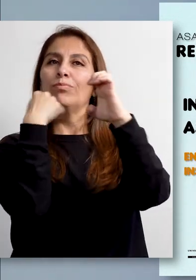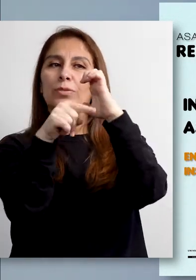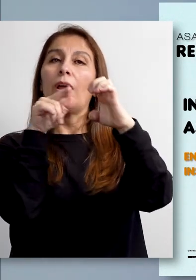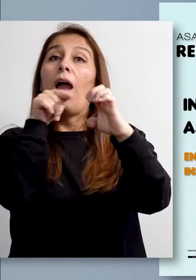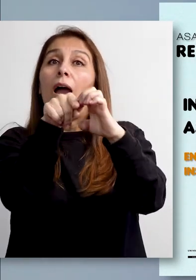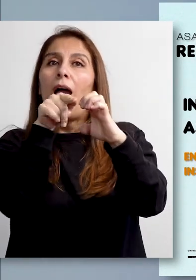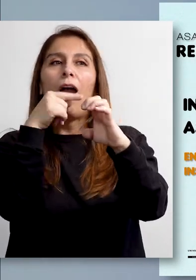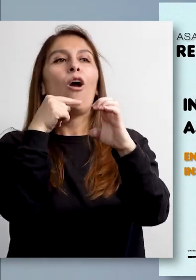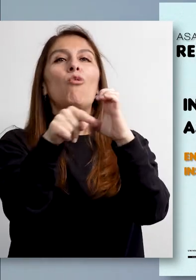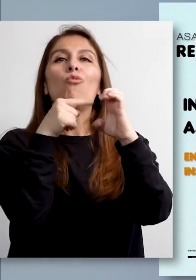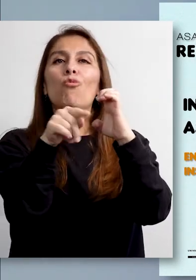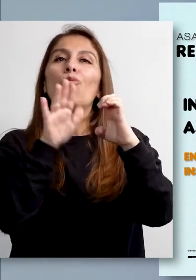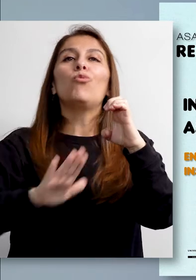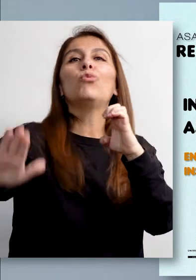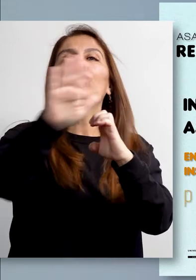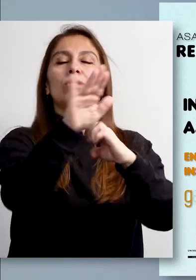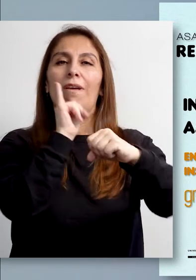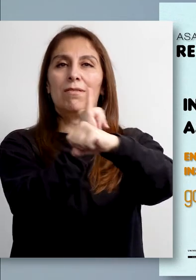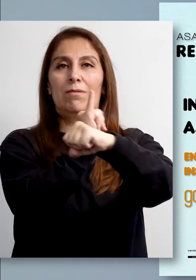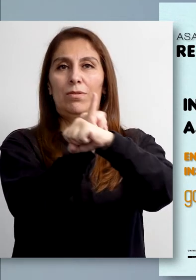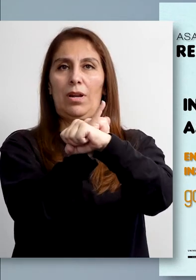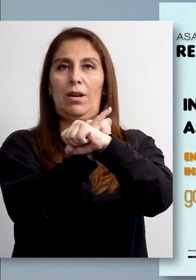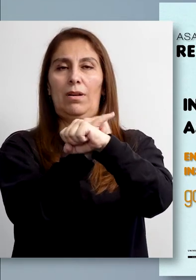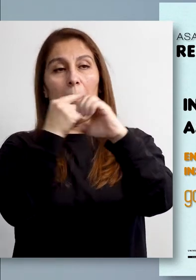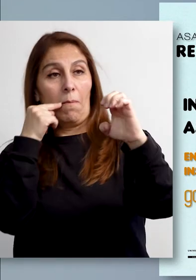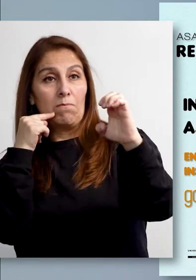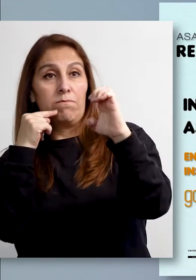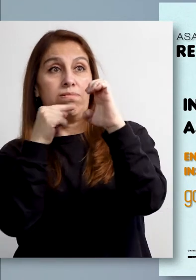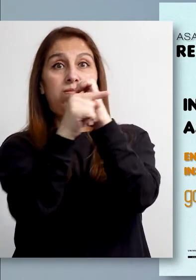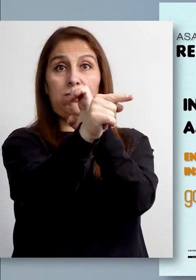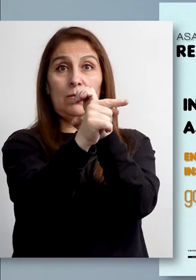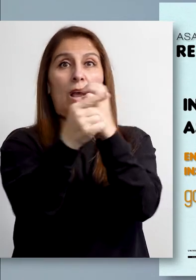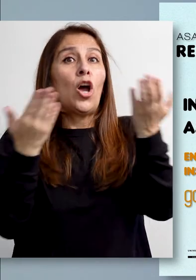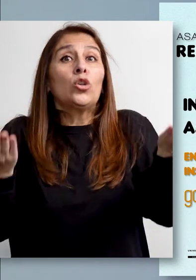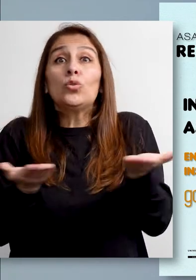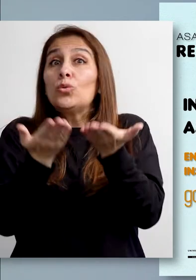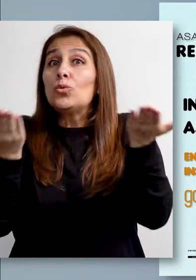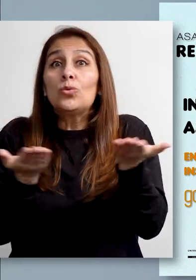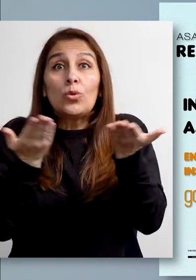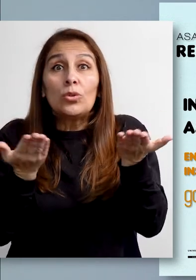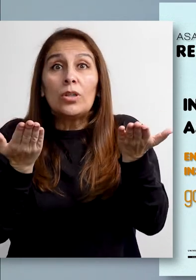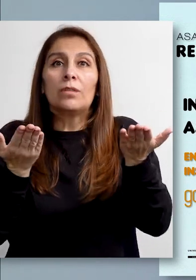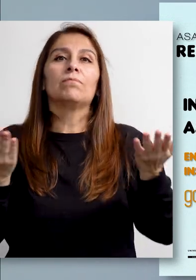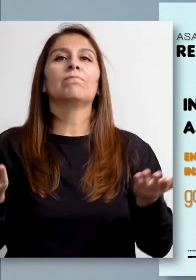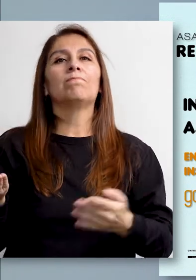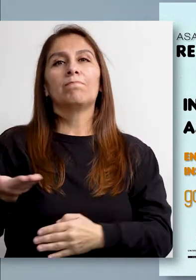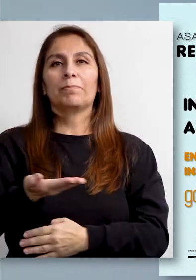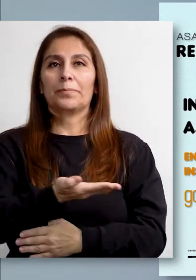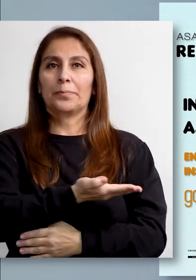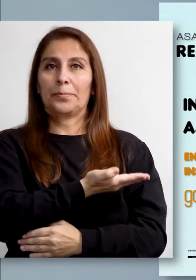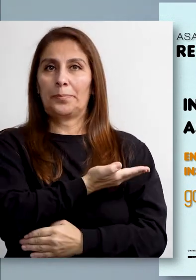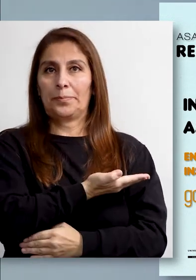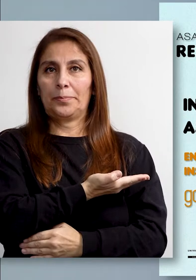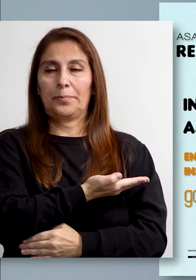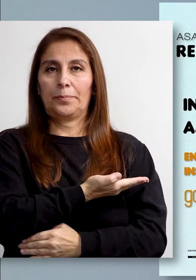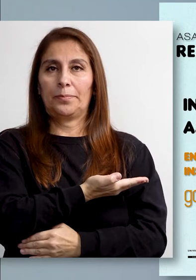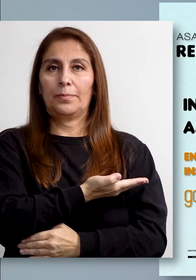mensaje desde la cuenta de correo electrónico institucional UPN a la siguiente cuenta de correo electrónico.